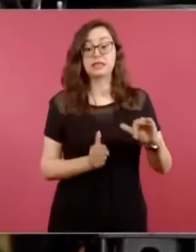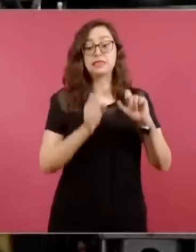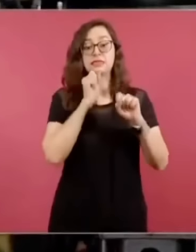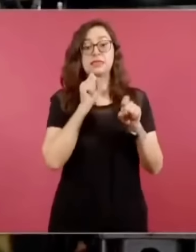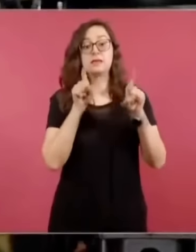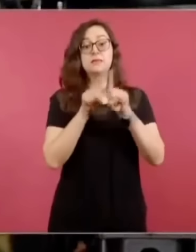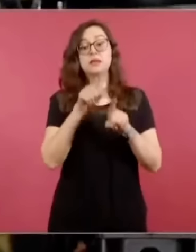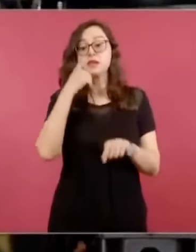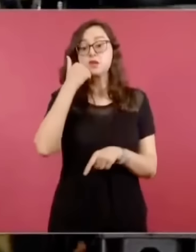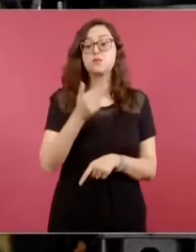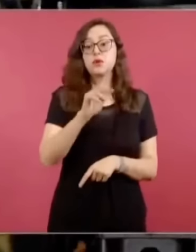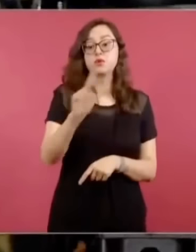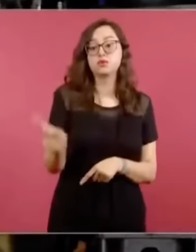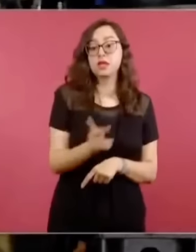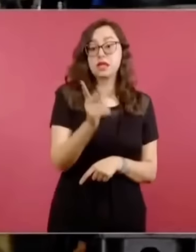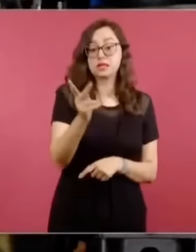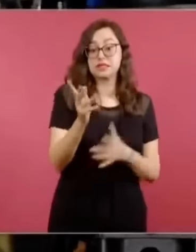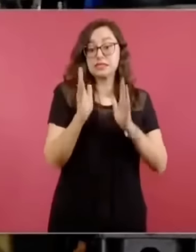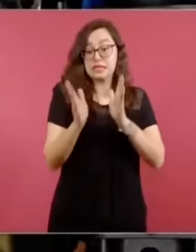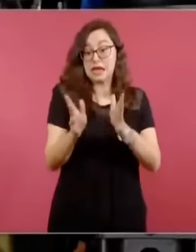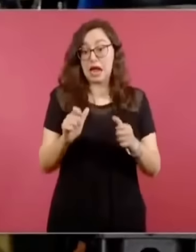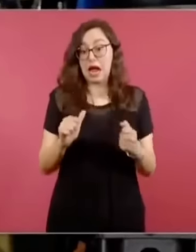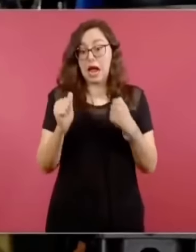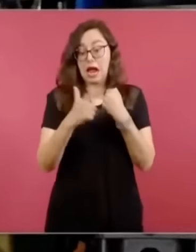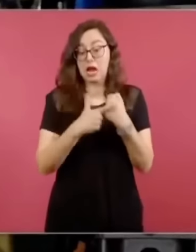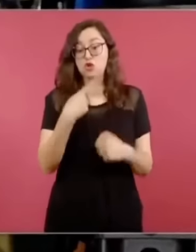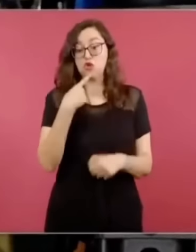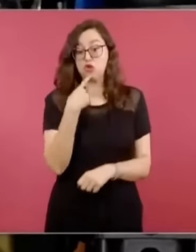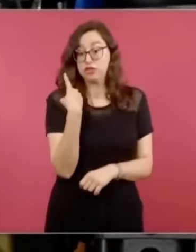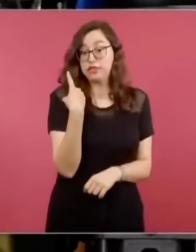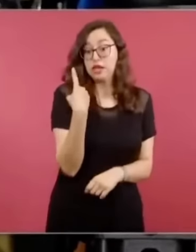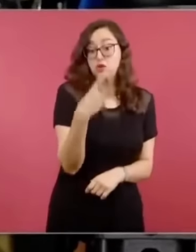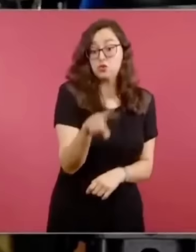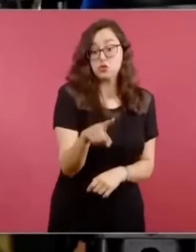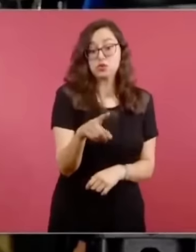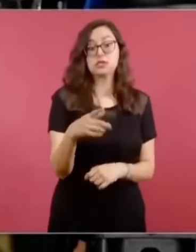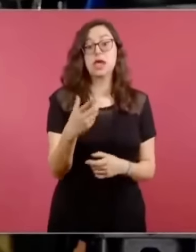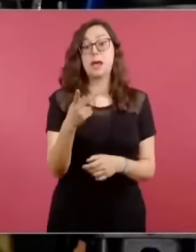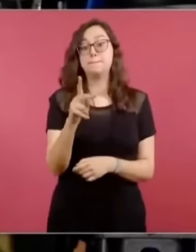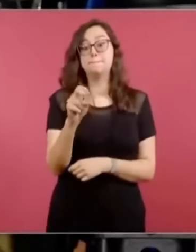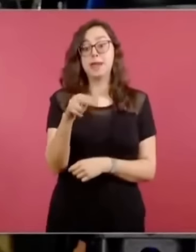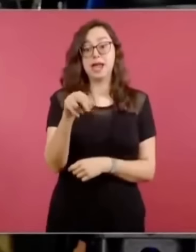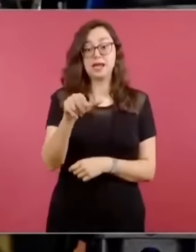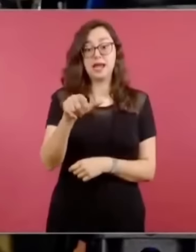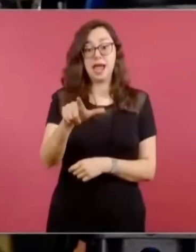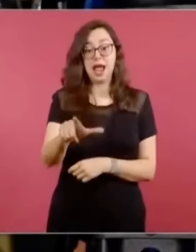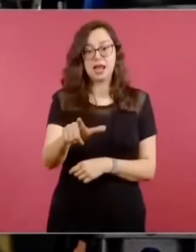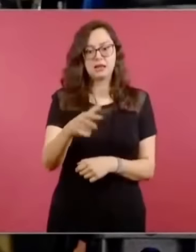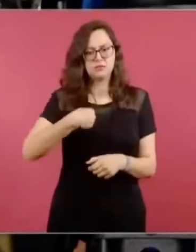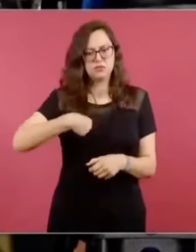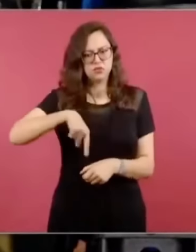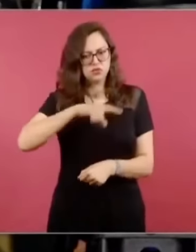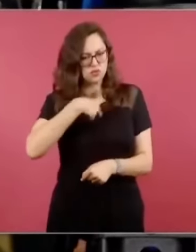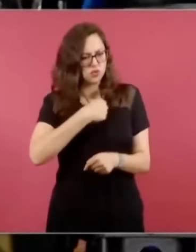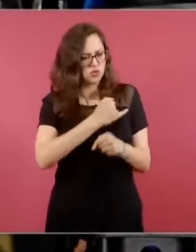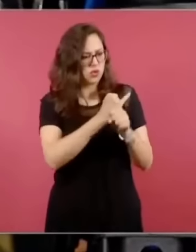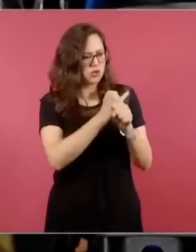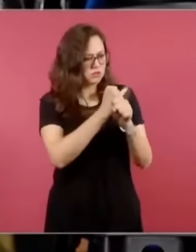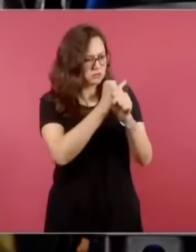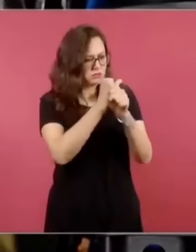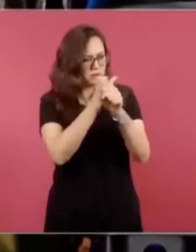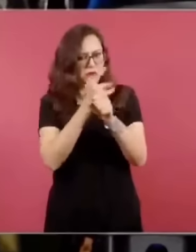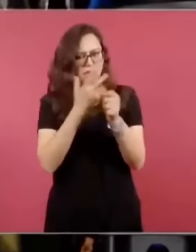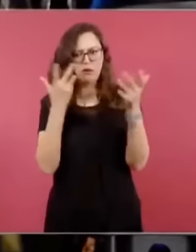algunas denuncias de carácter penal, porque en nuestra investigación lo que se identifica son algunos